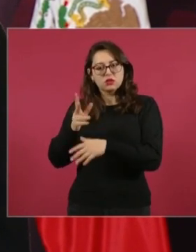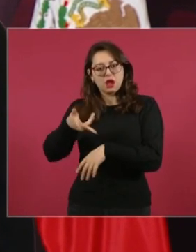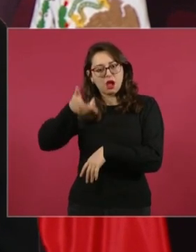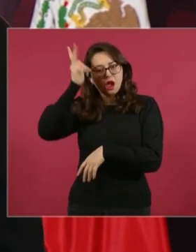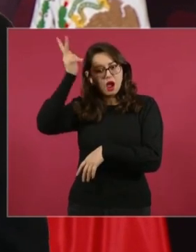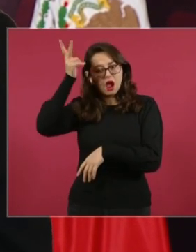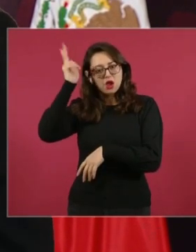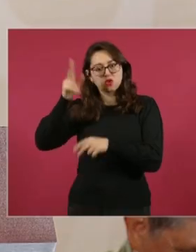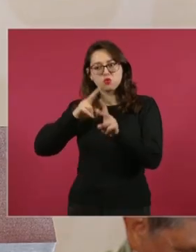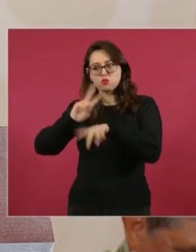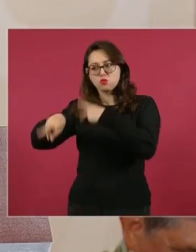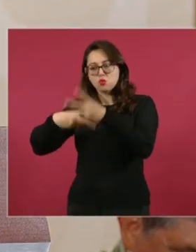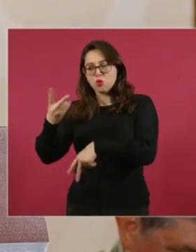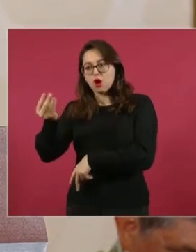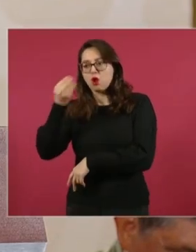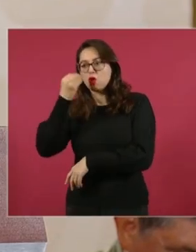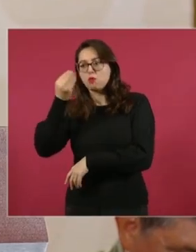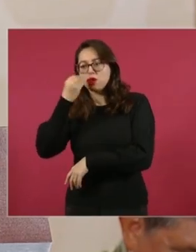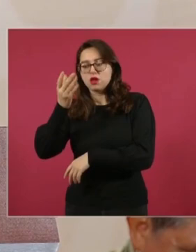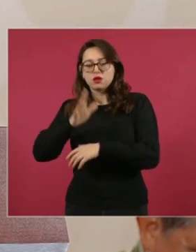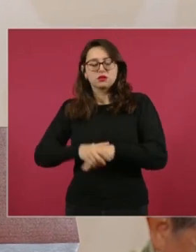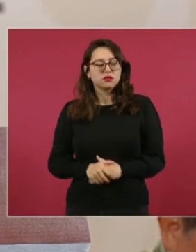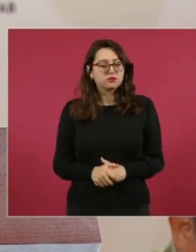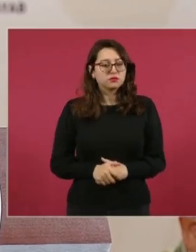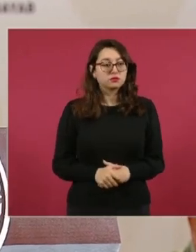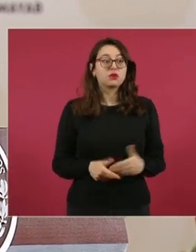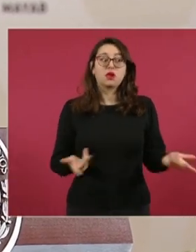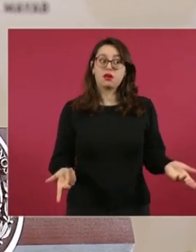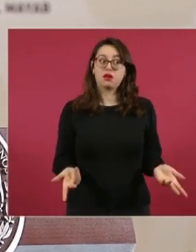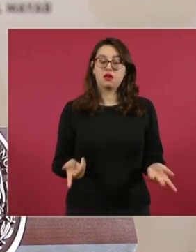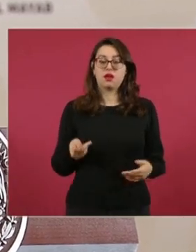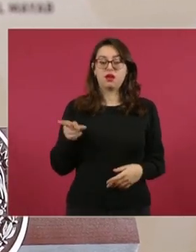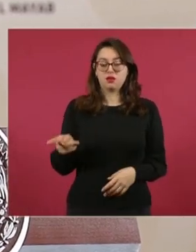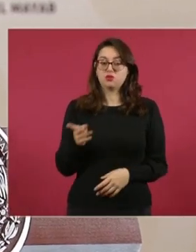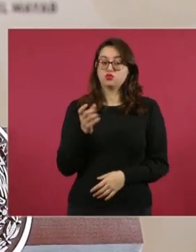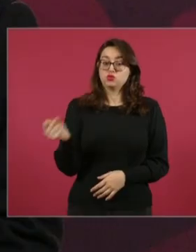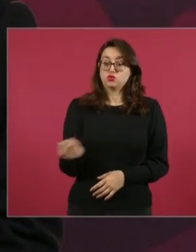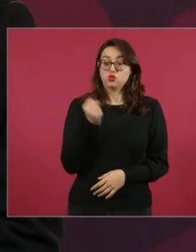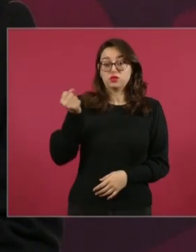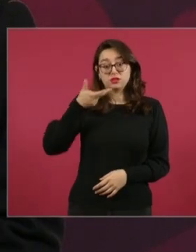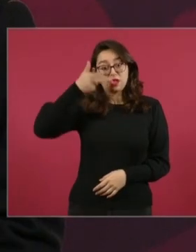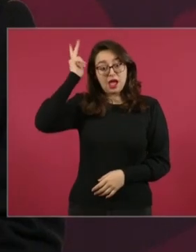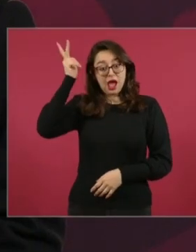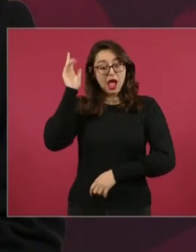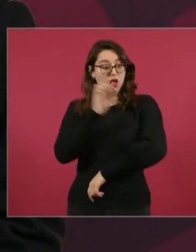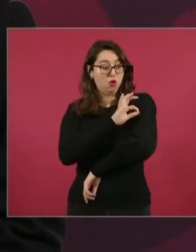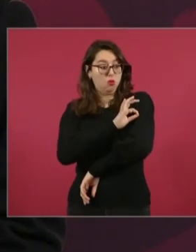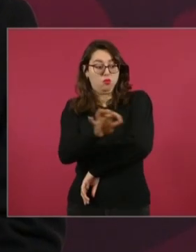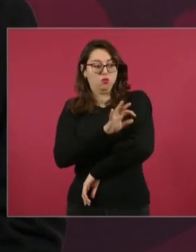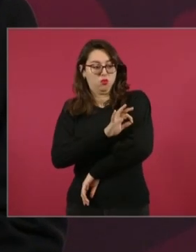Ya le dije a Daniel, lo bueno es que no le han quitado ni una pluma a nuestro gallo.